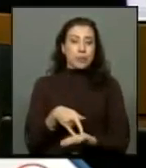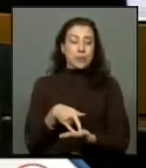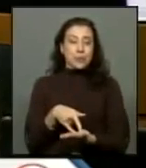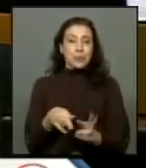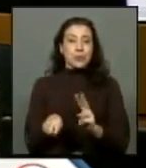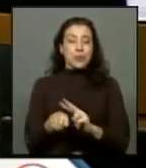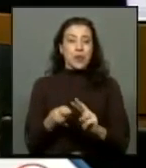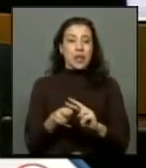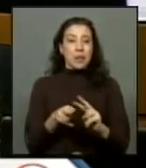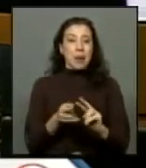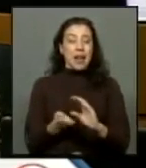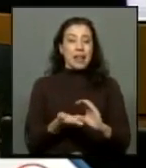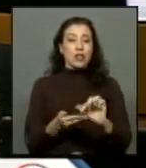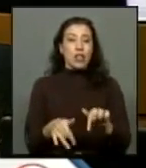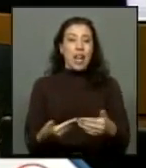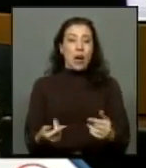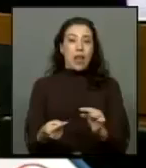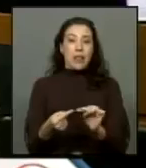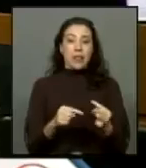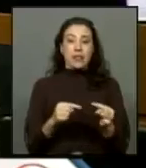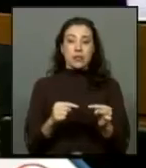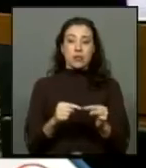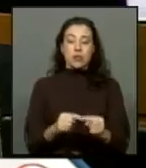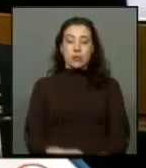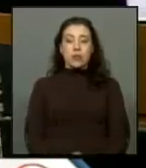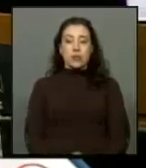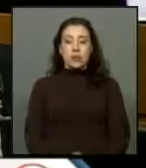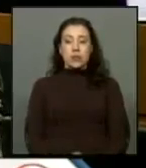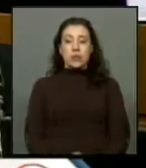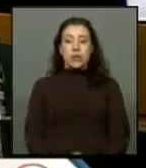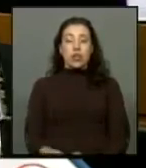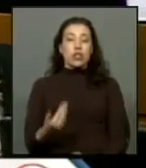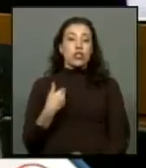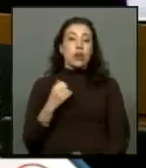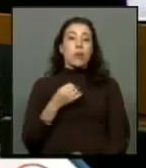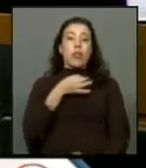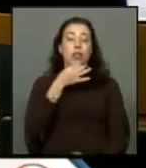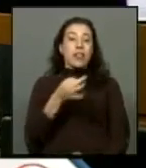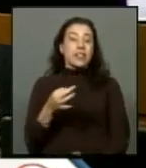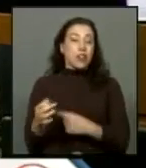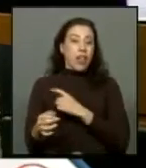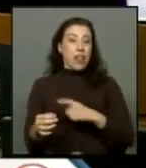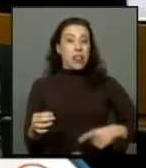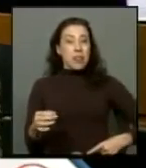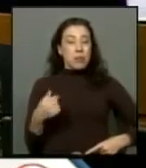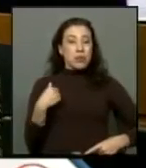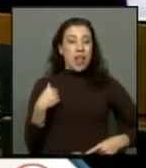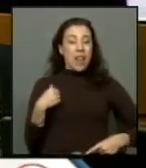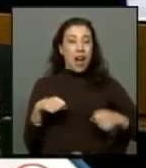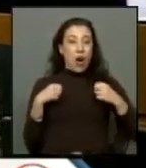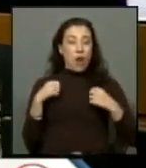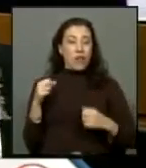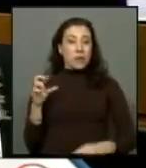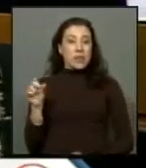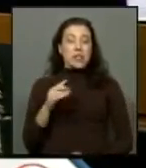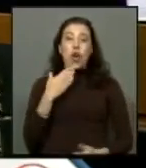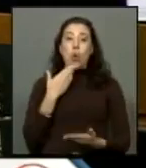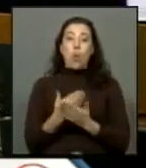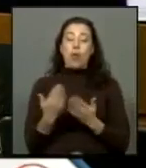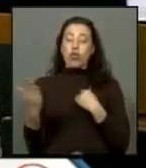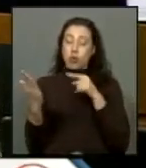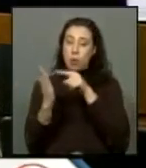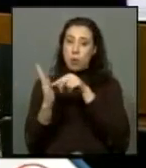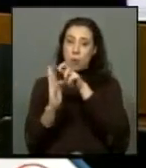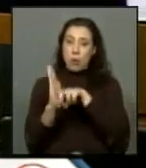reparatorio que discutimos ¿qué puedo decir entonces yo como diputada socialista y como joven cuando se me presenta este